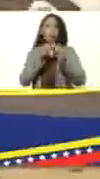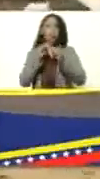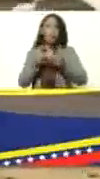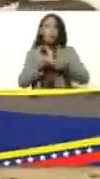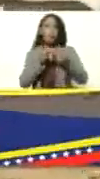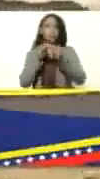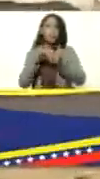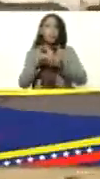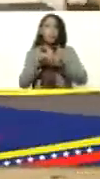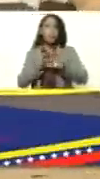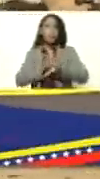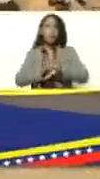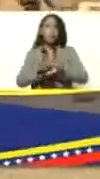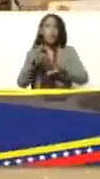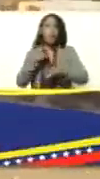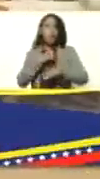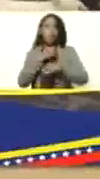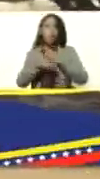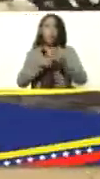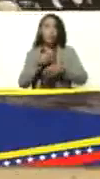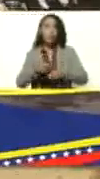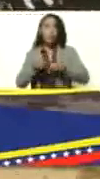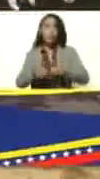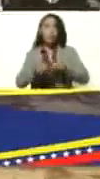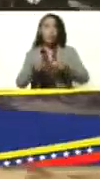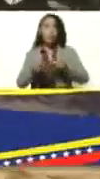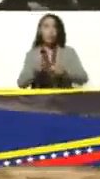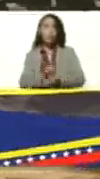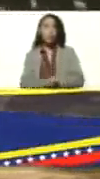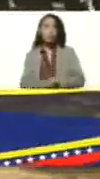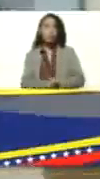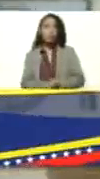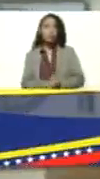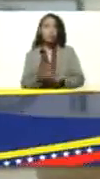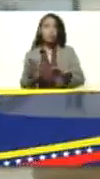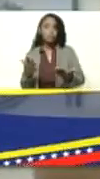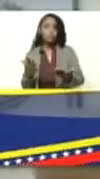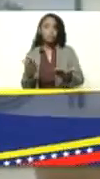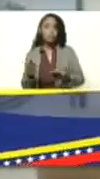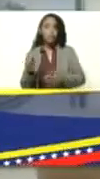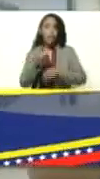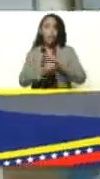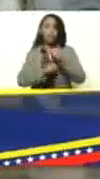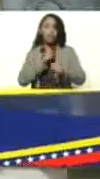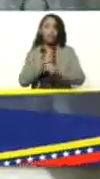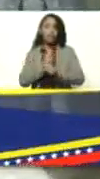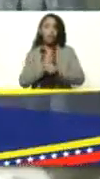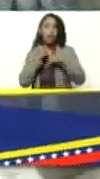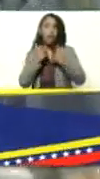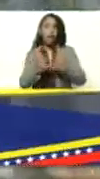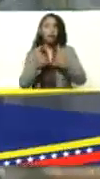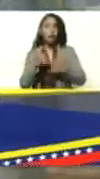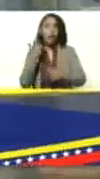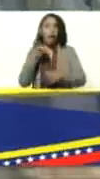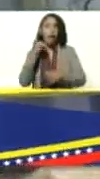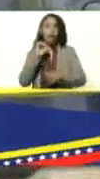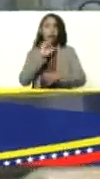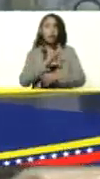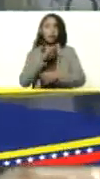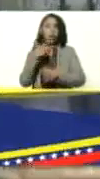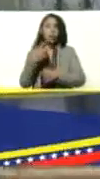ya estamos en el mercado y la asociación actualmente tiene 34